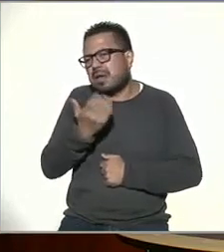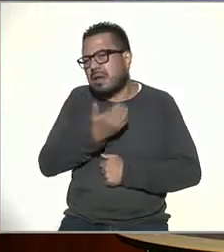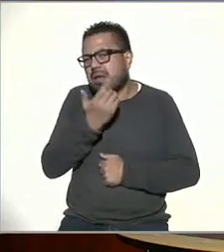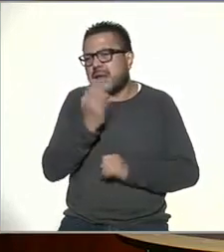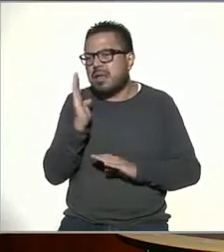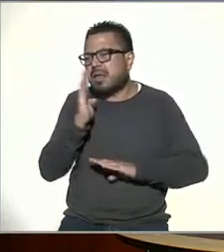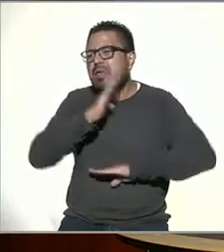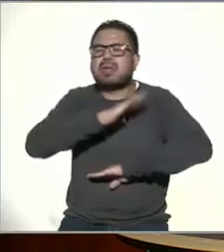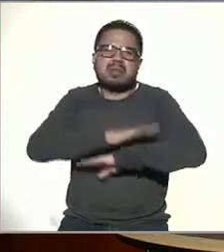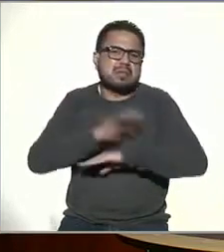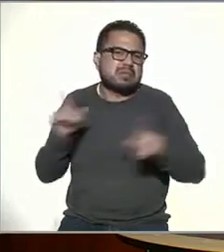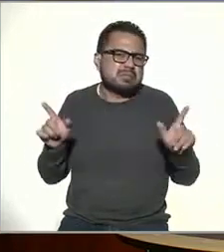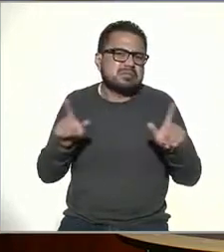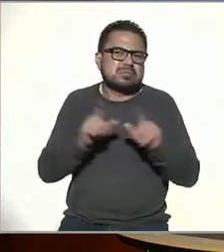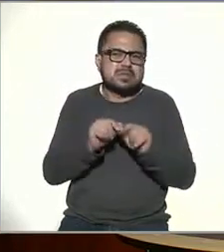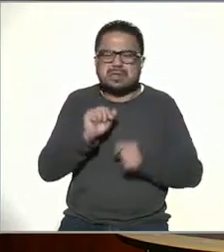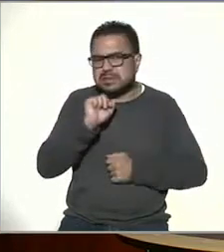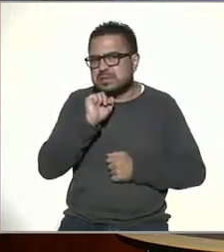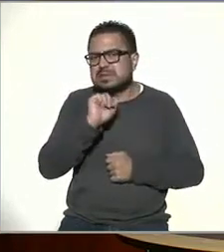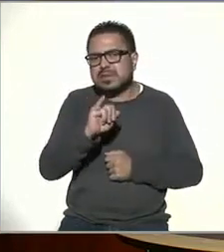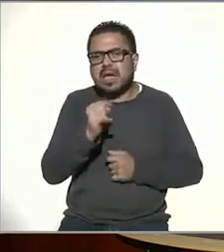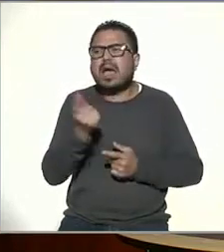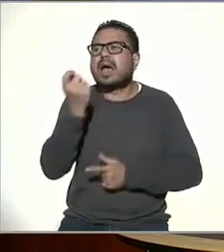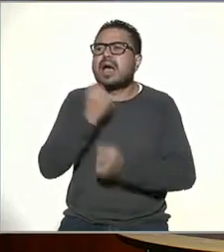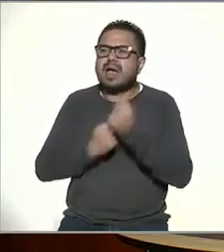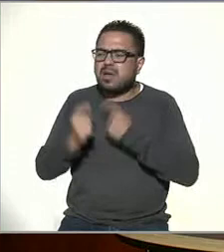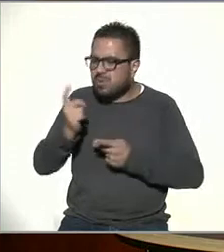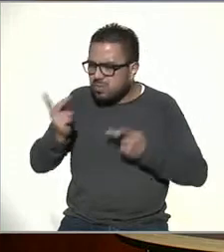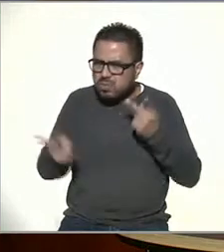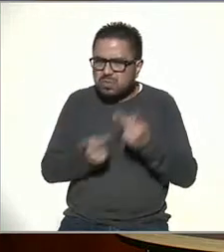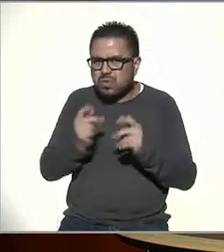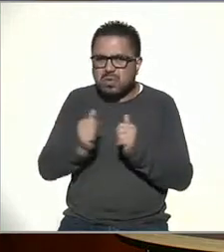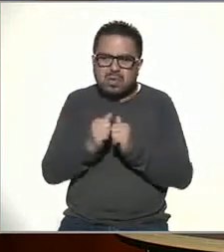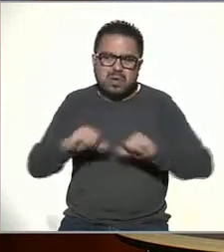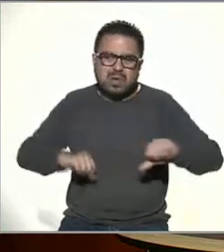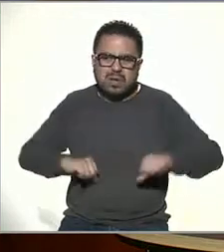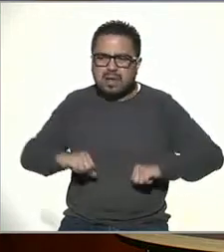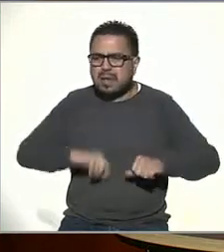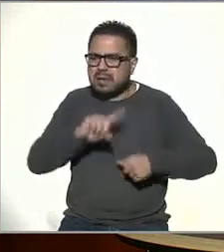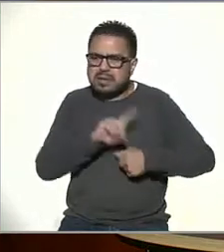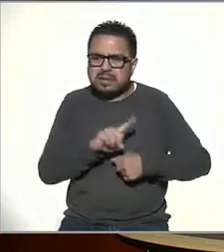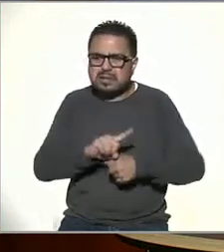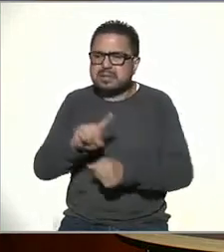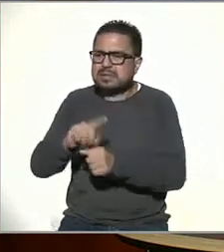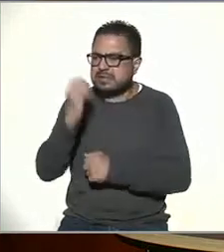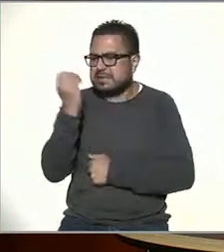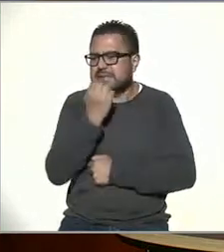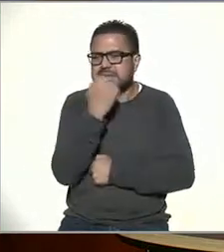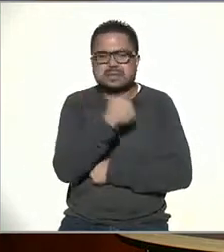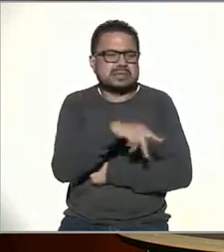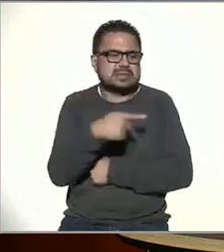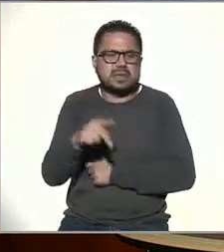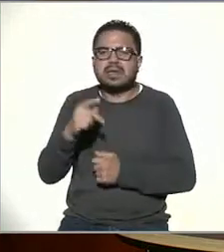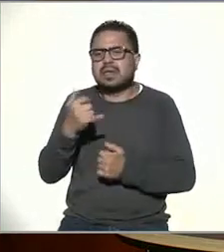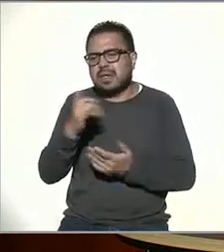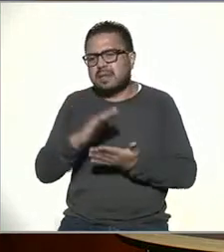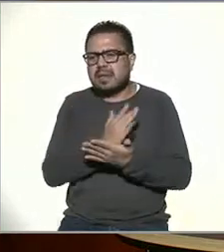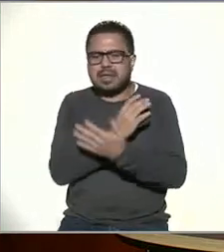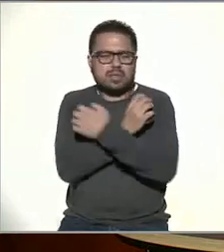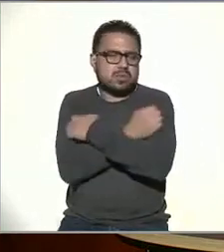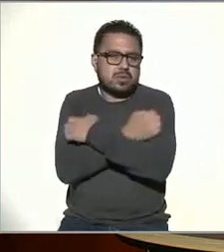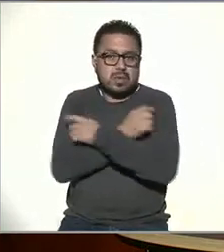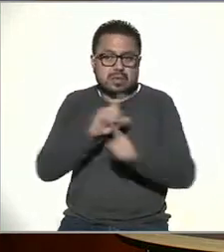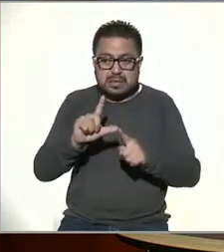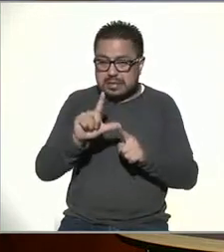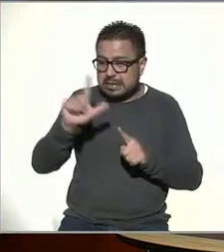recreativa. Sí, a lo mejor consulta y todo lo que tiene que ver con sus actividades del día a día escolar y educativa. Pero después